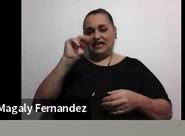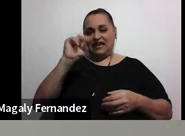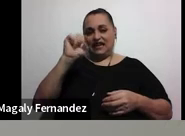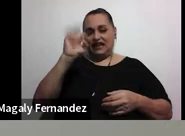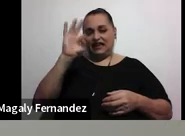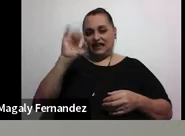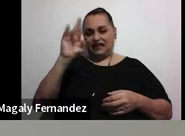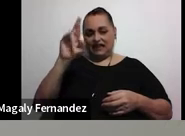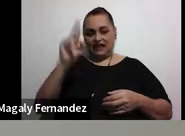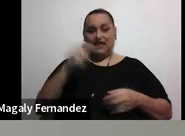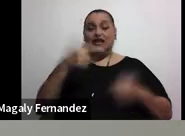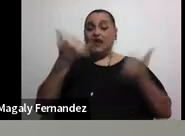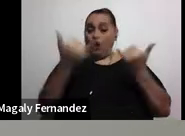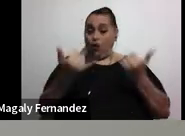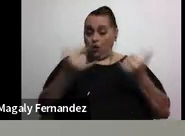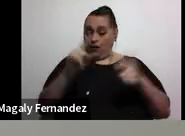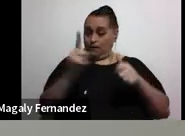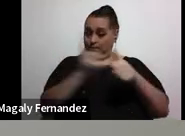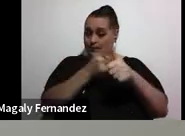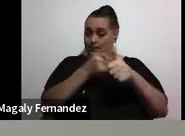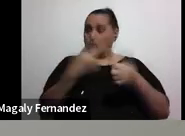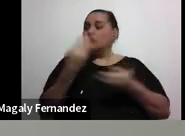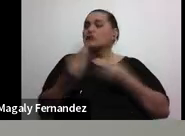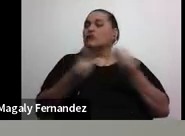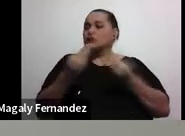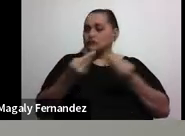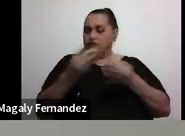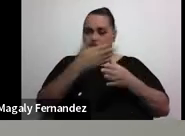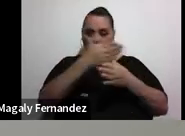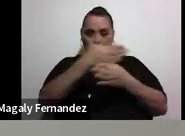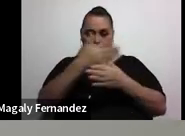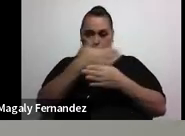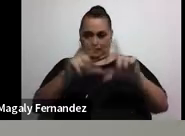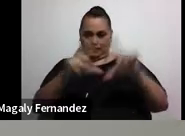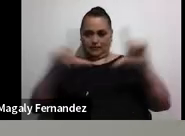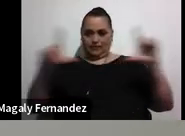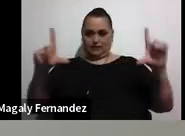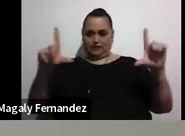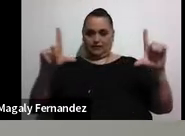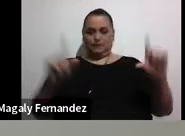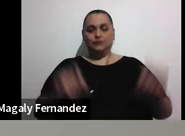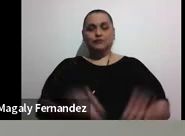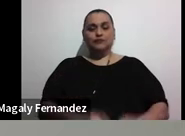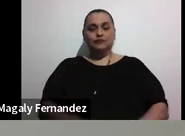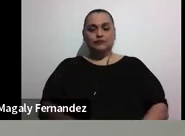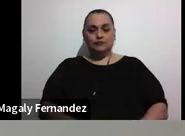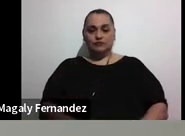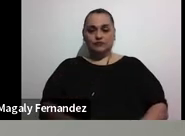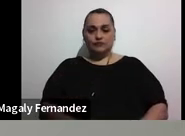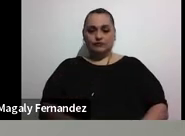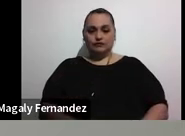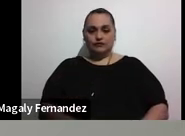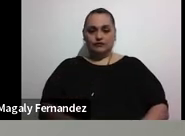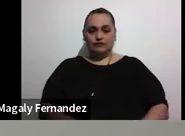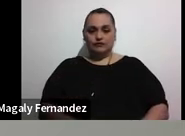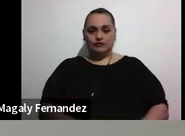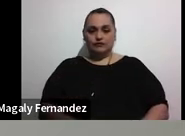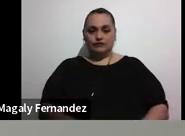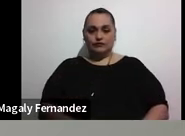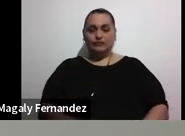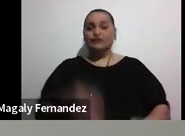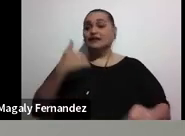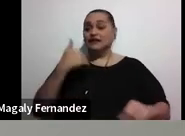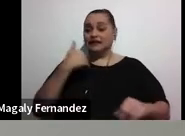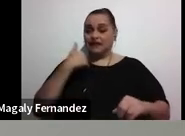primero a compartir, creo. Vamos a ver si puedo bajar esto acá. Perfecto. Tenemos